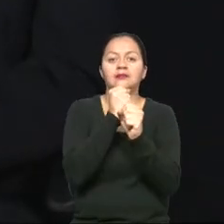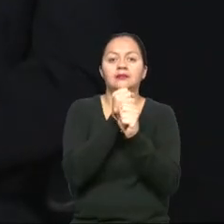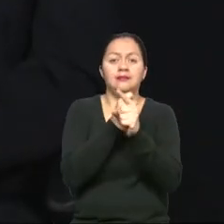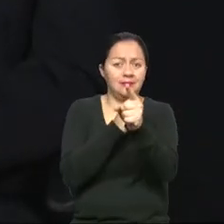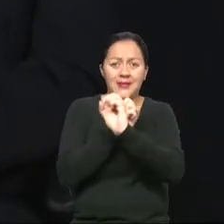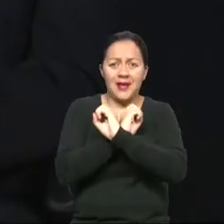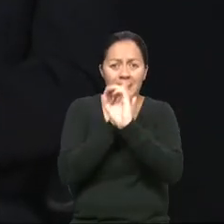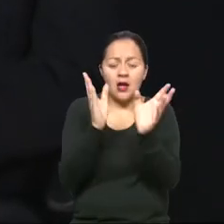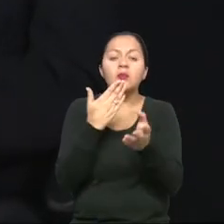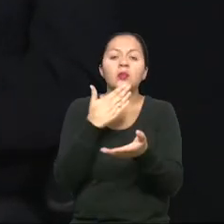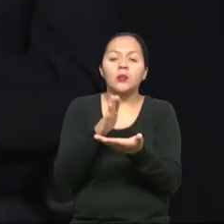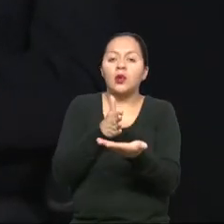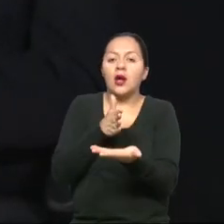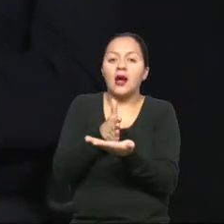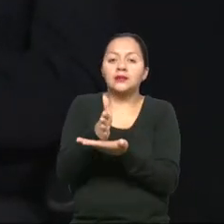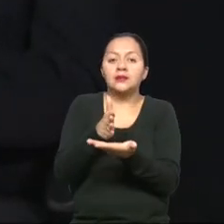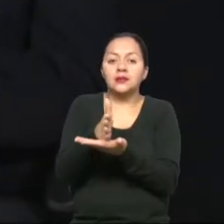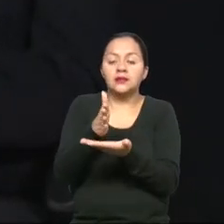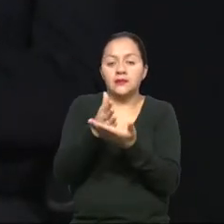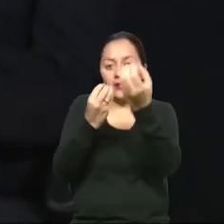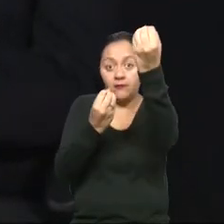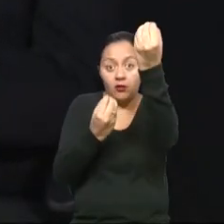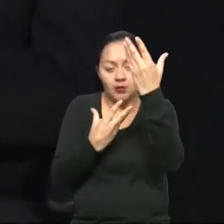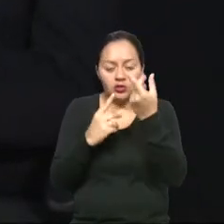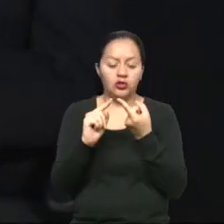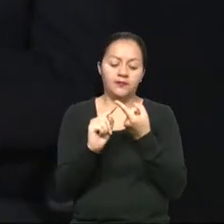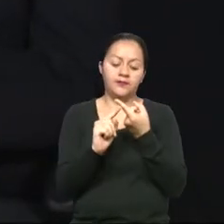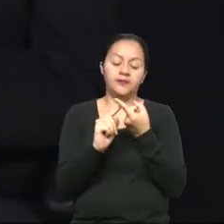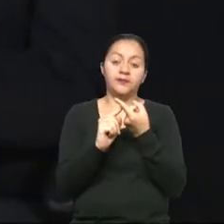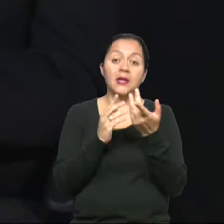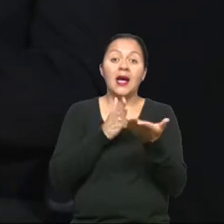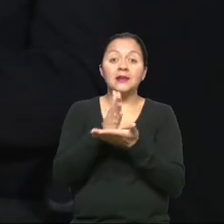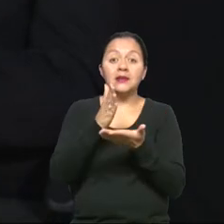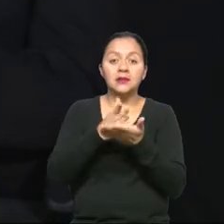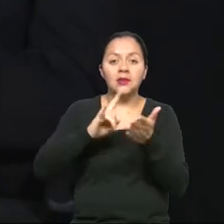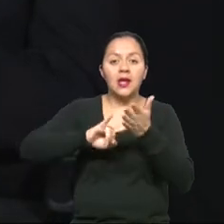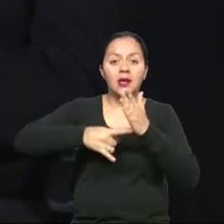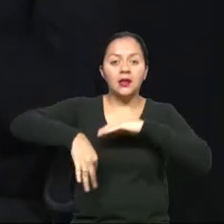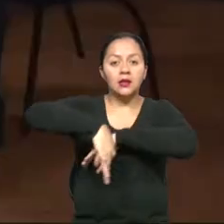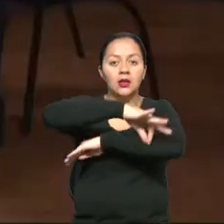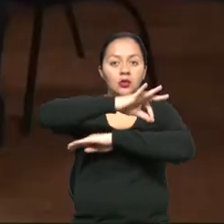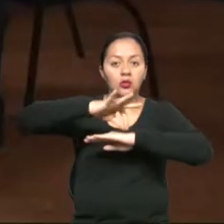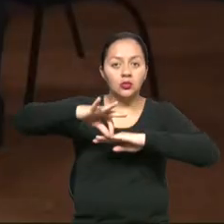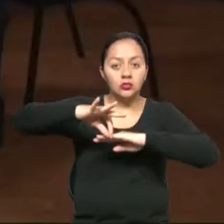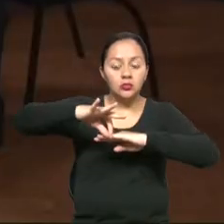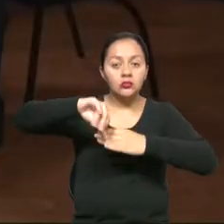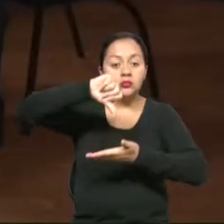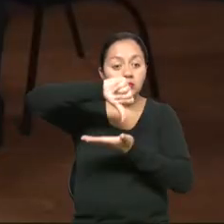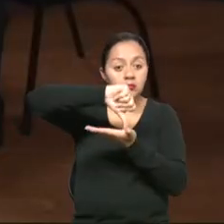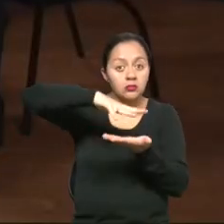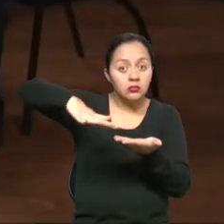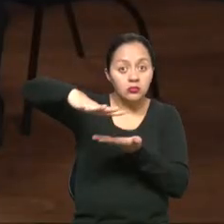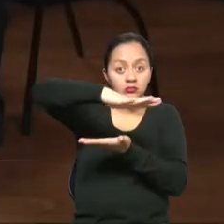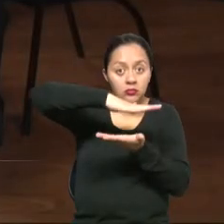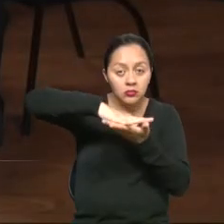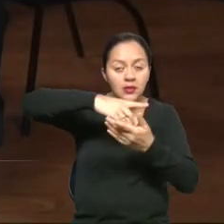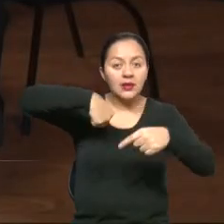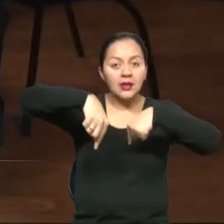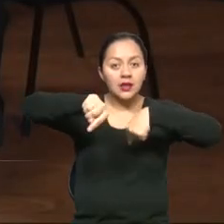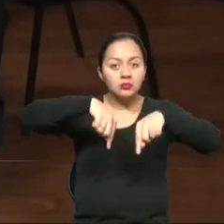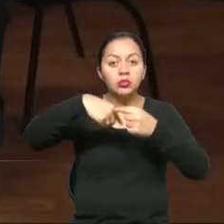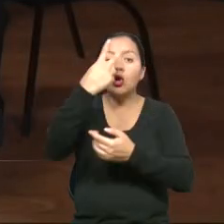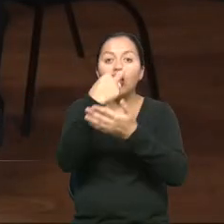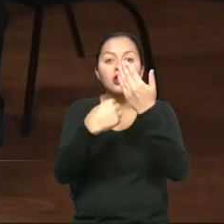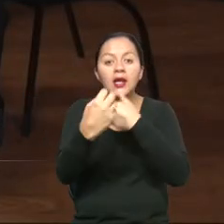En el tema de accesibilidad a la información, en el tema arquitectónico, en el tema urbanístico, en el tema de transporte, en el tema de hoteles.